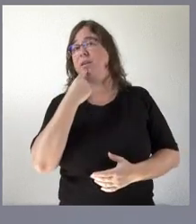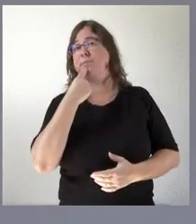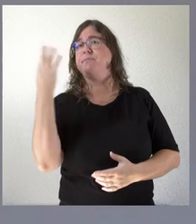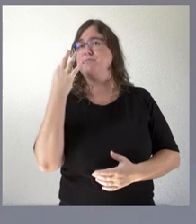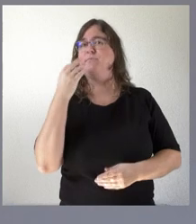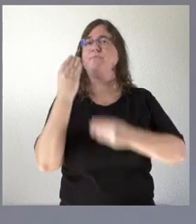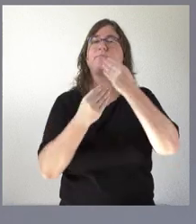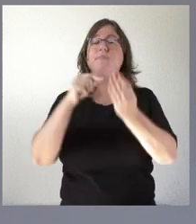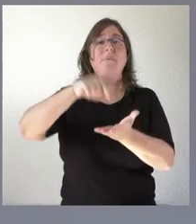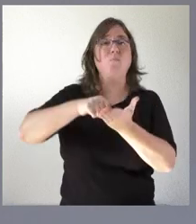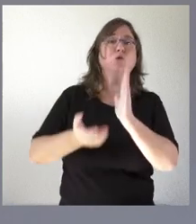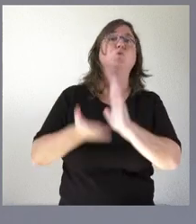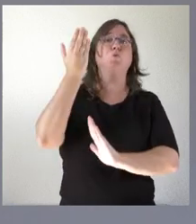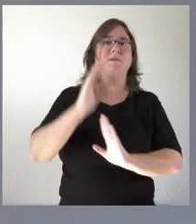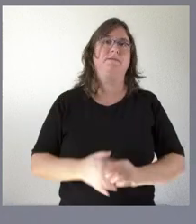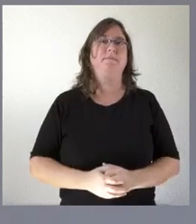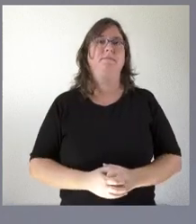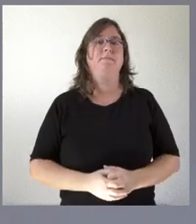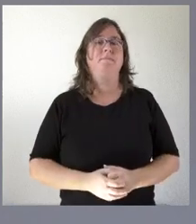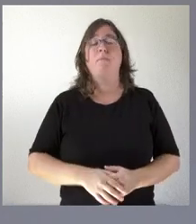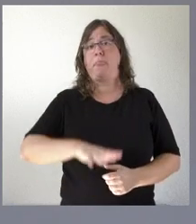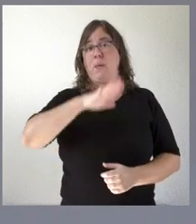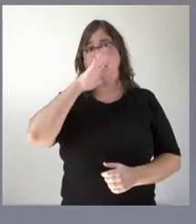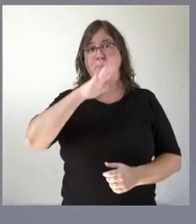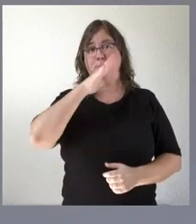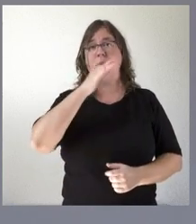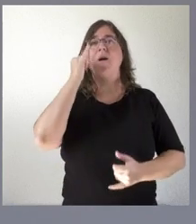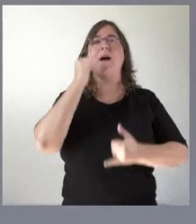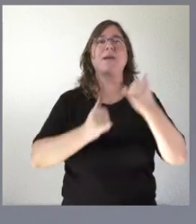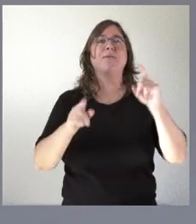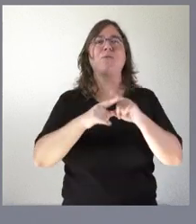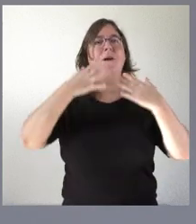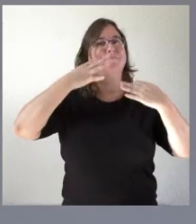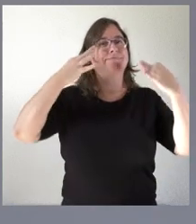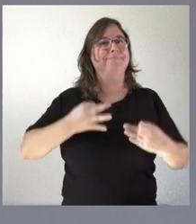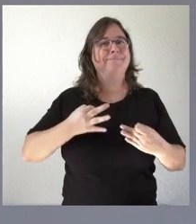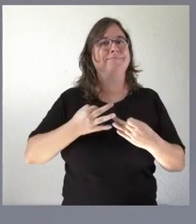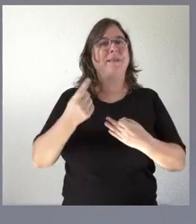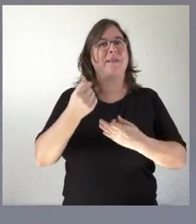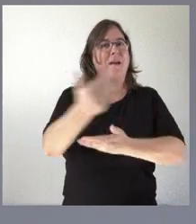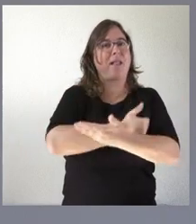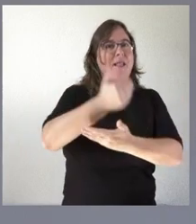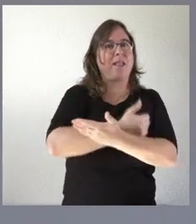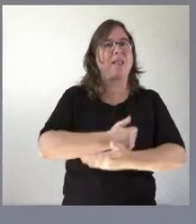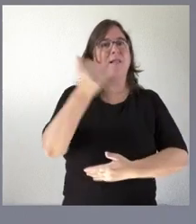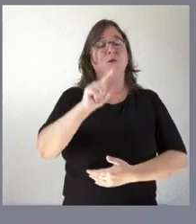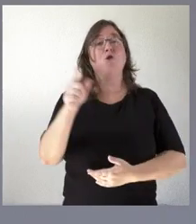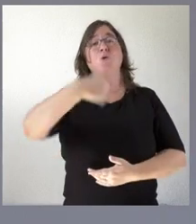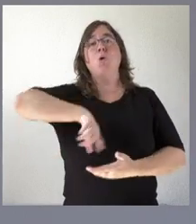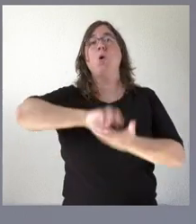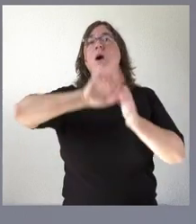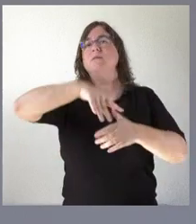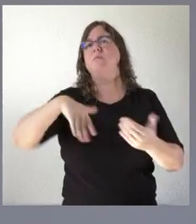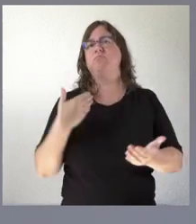hay que hacer en ese momento es subir impuestos porque al final esto tampoco está garantizando más recaudación porque en el caso de Castilla y León hemos sido capaces de